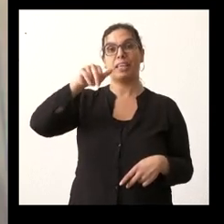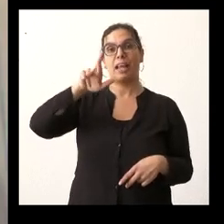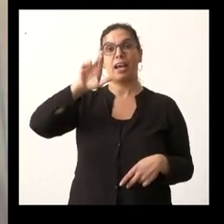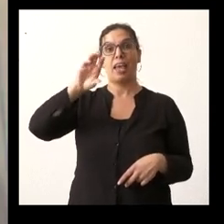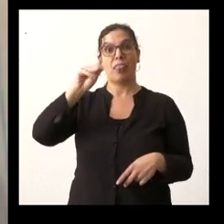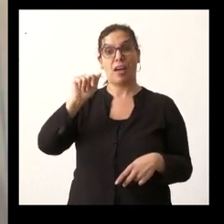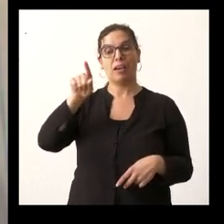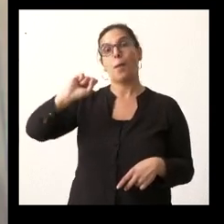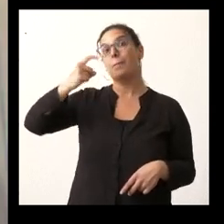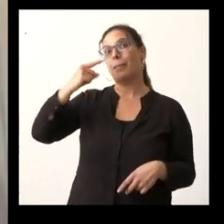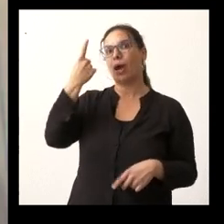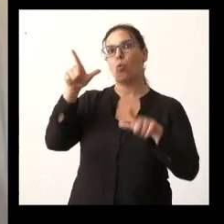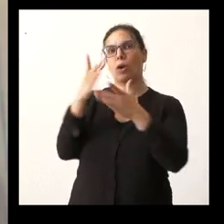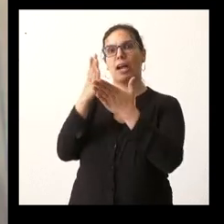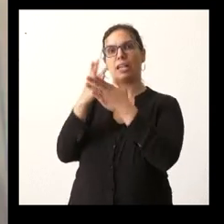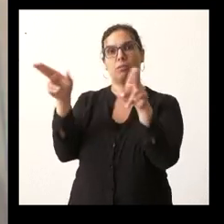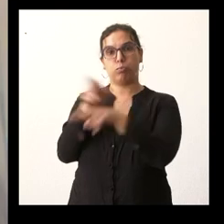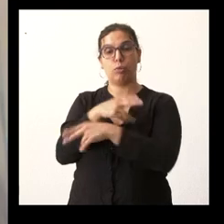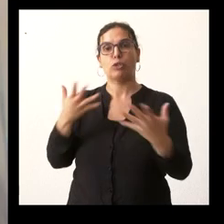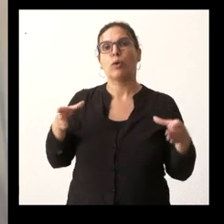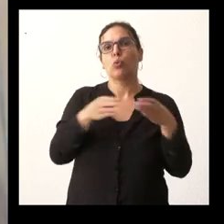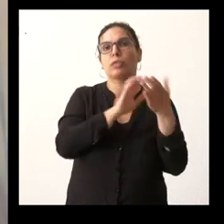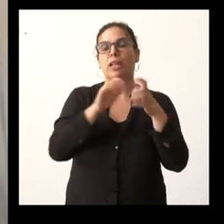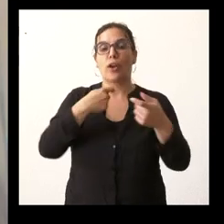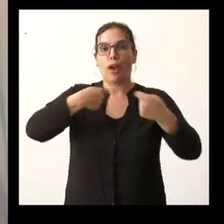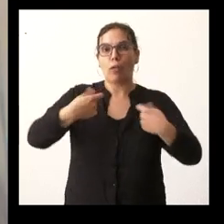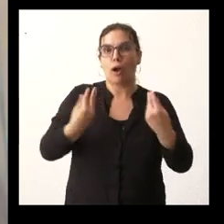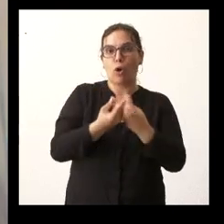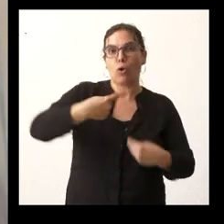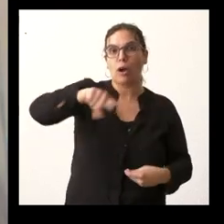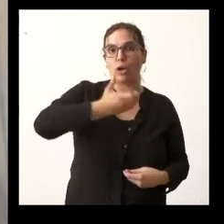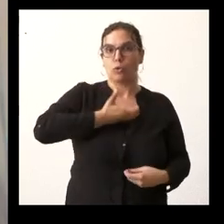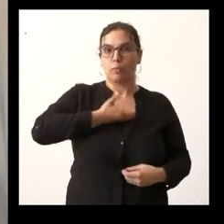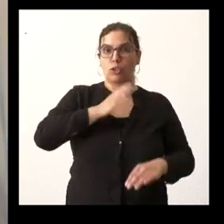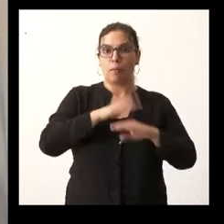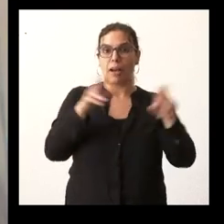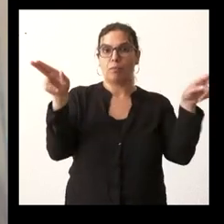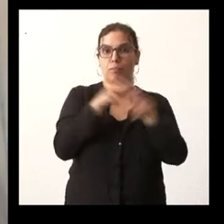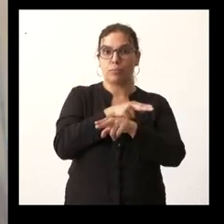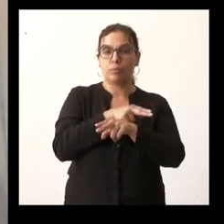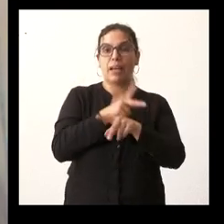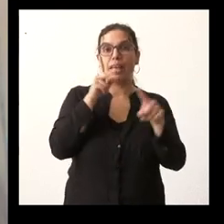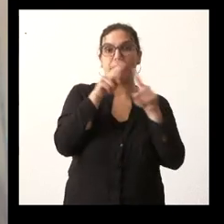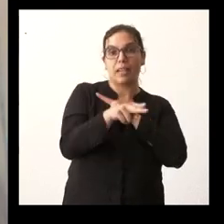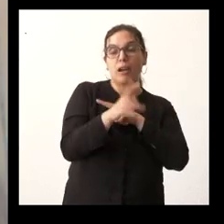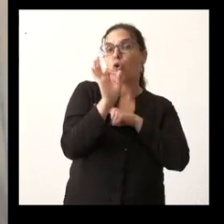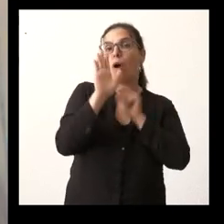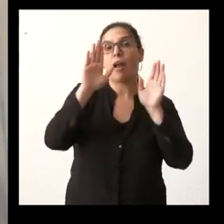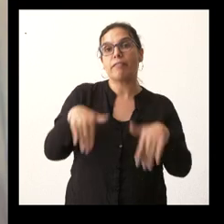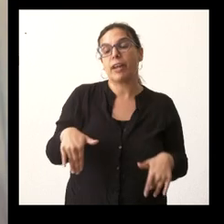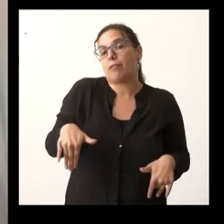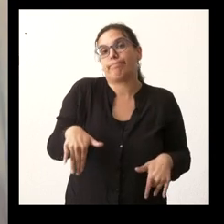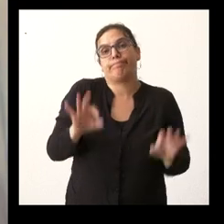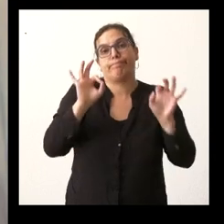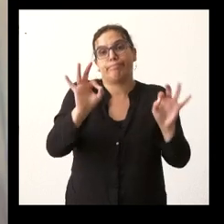Junta lo va a a negociar con estos ayuntamientos para no quitar servicios al mundo rural o si finalmente van a perder